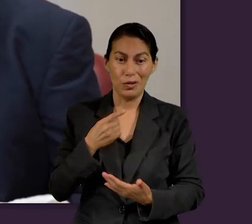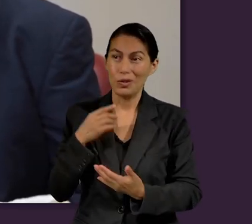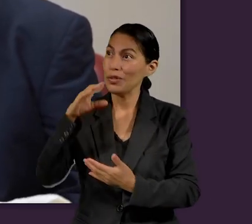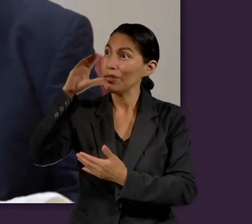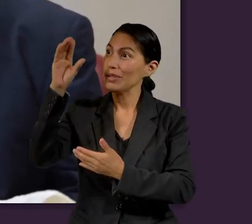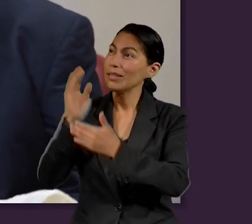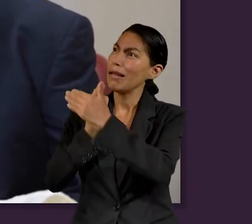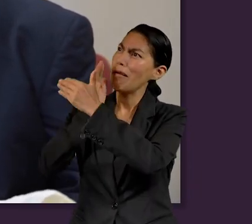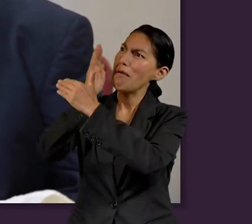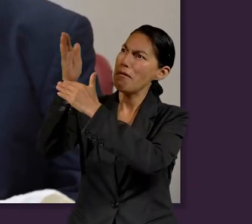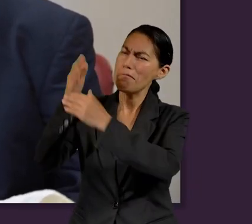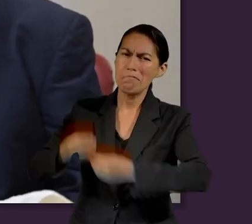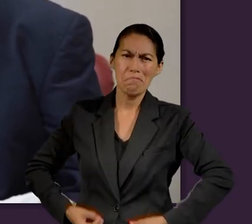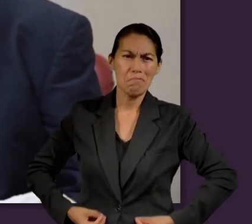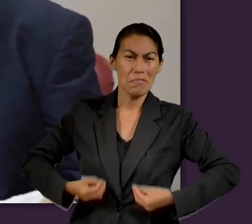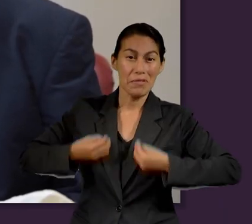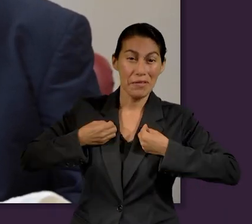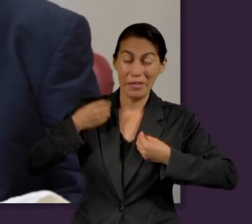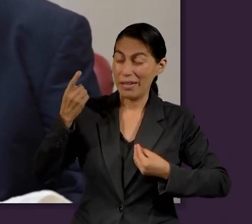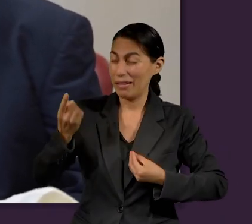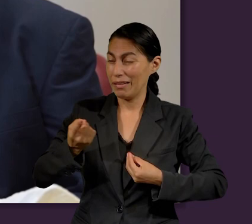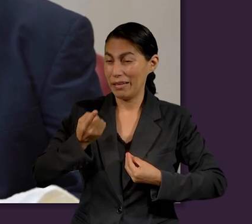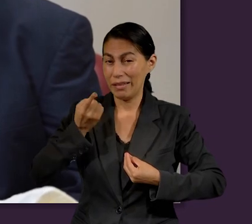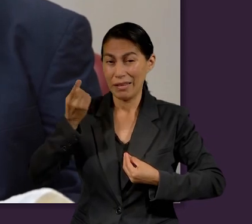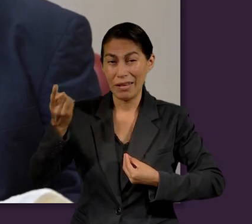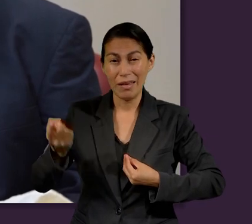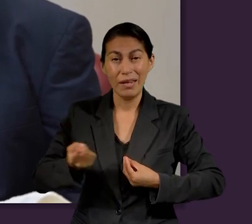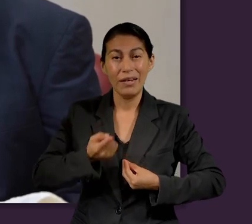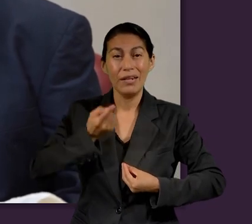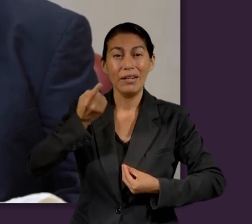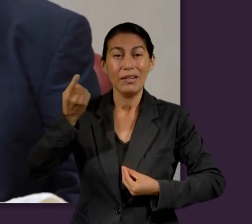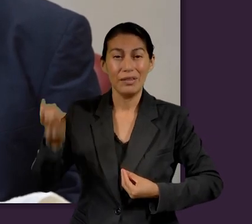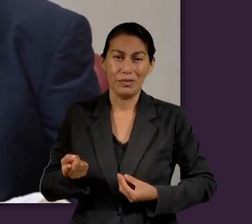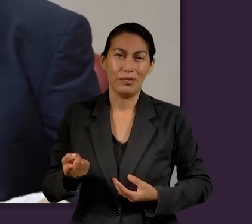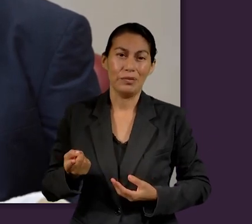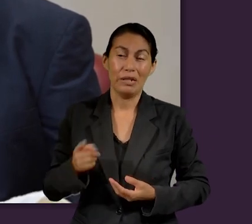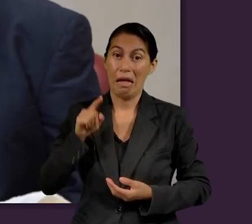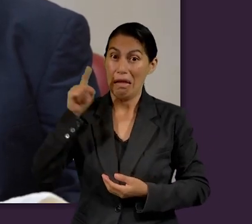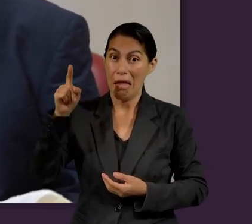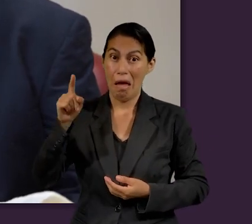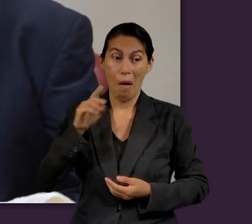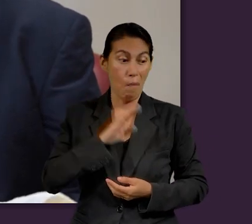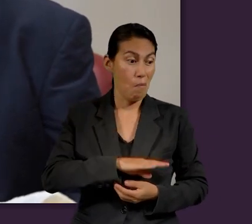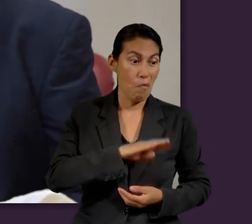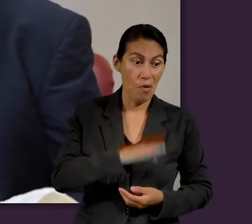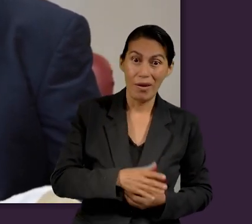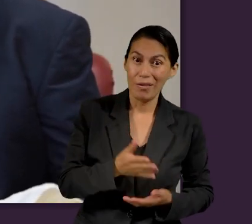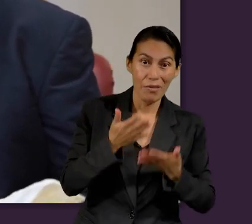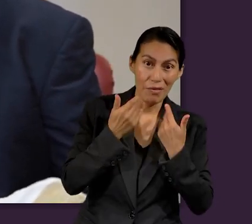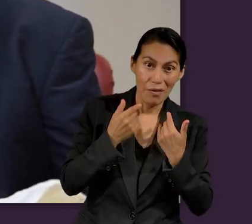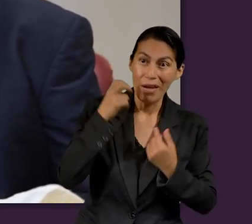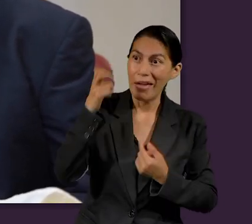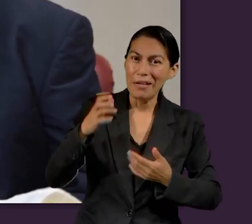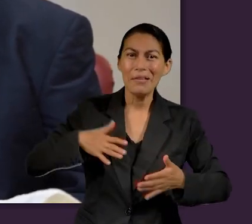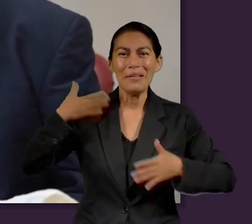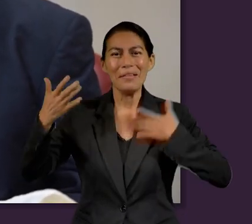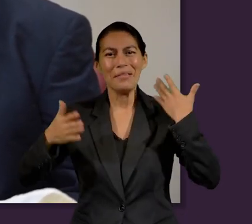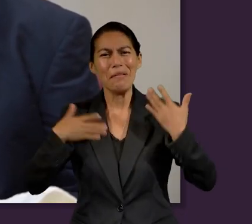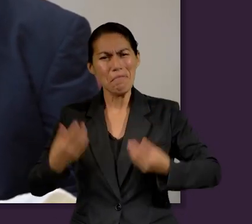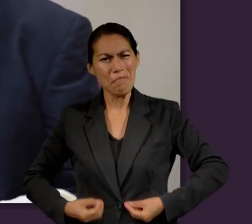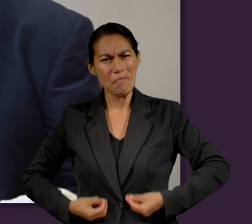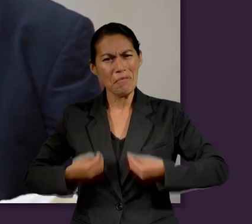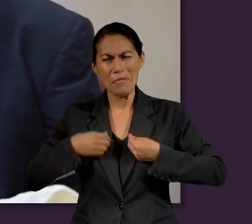ser ciudadanos en la eternidad, disfrutar la inmortalidad,